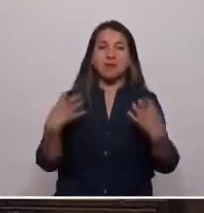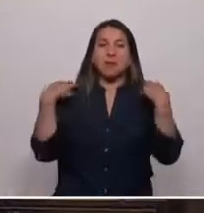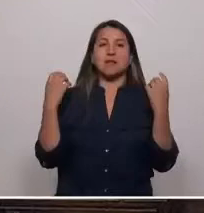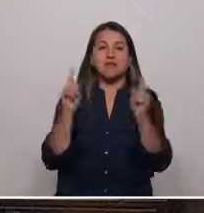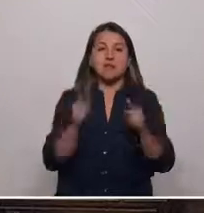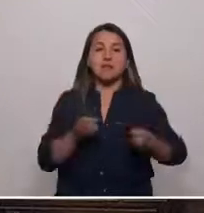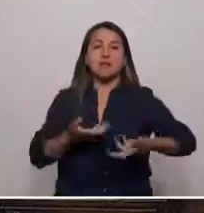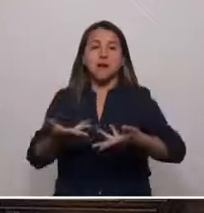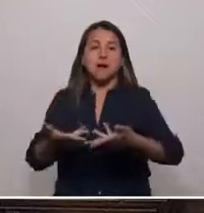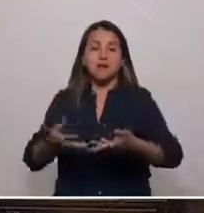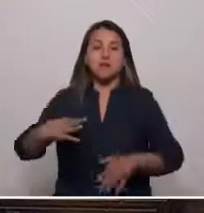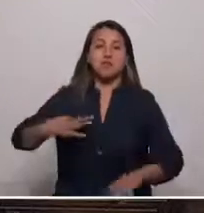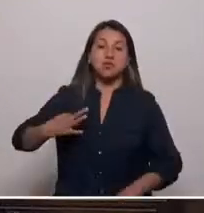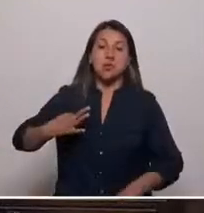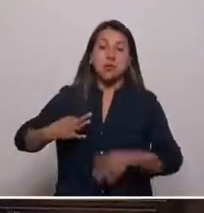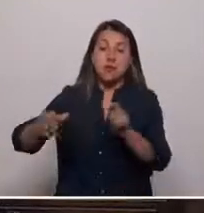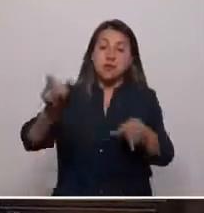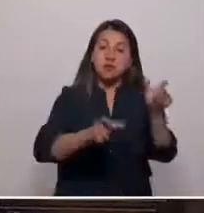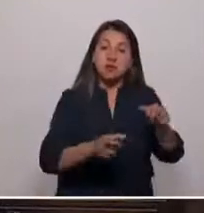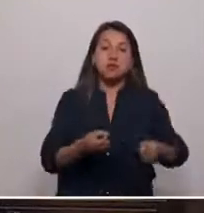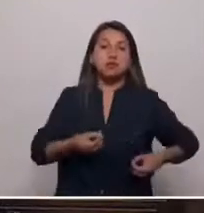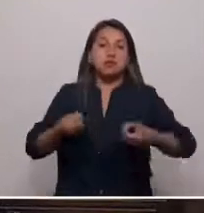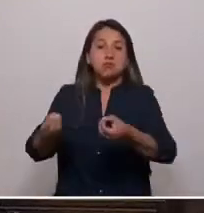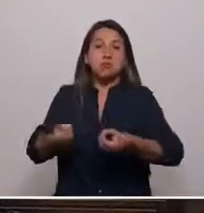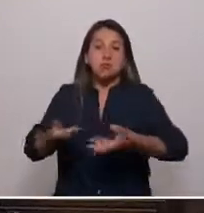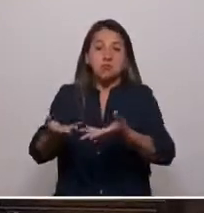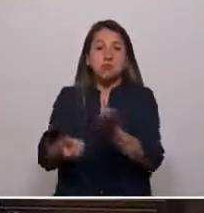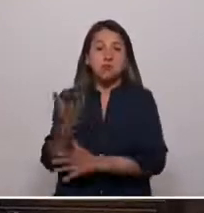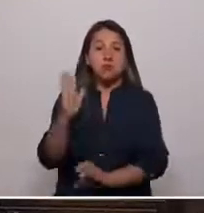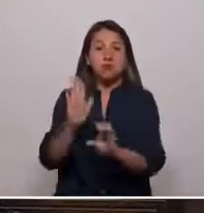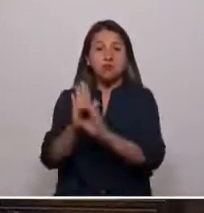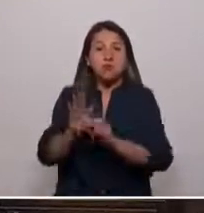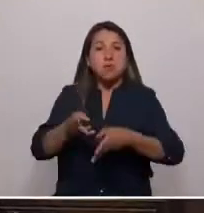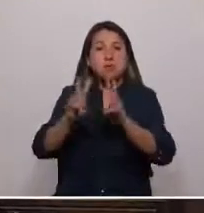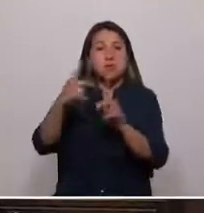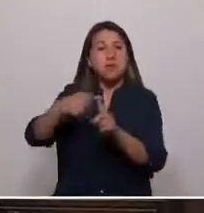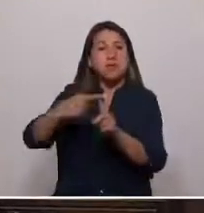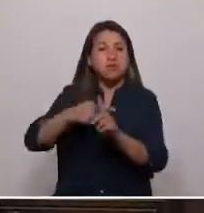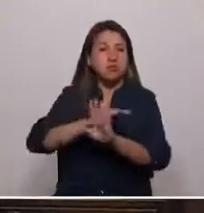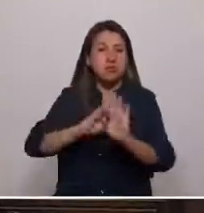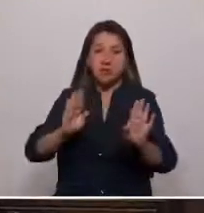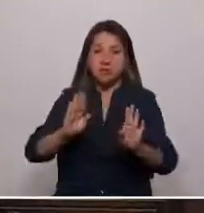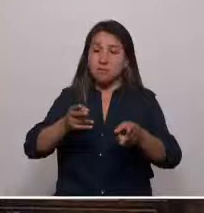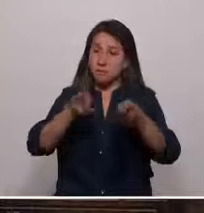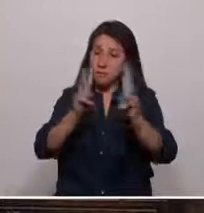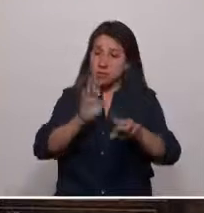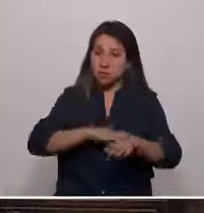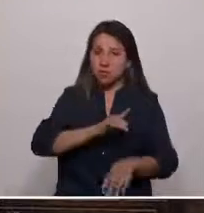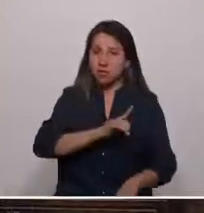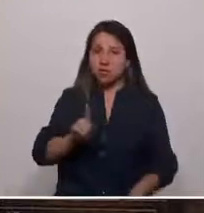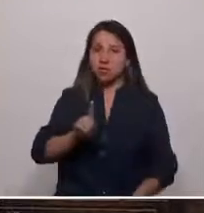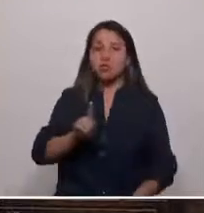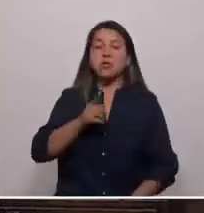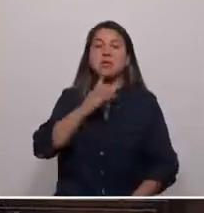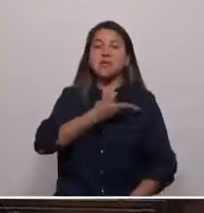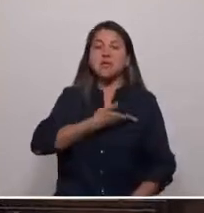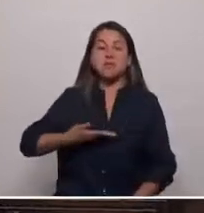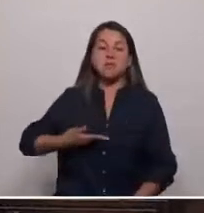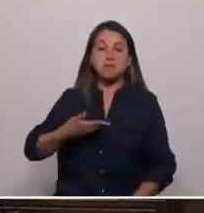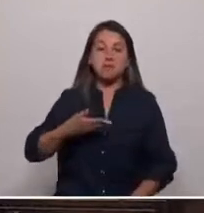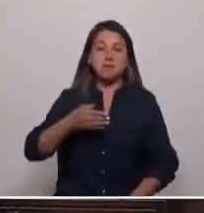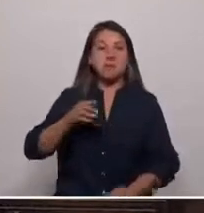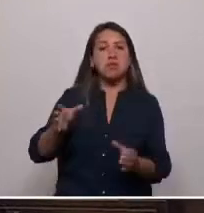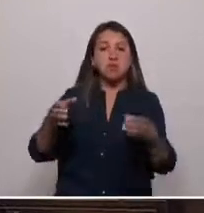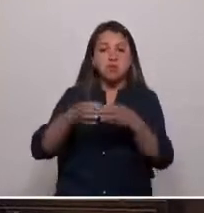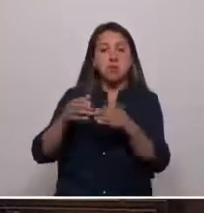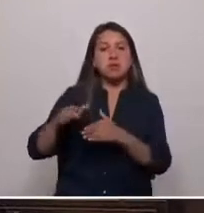entregar a la ciudadanía una Constitución que no permita el abuso de nadie, ni del gobernante ni de las mayorías. Debemos